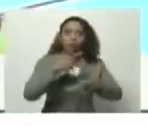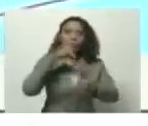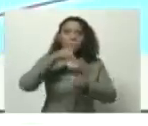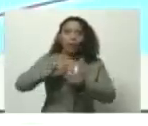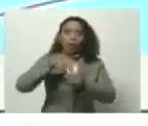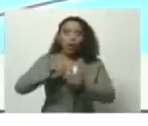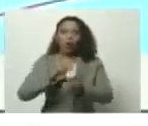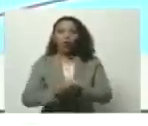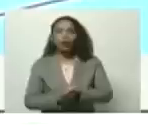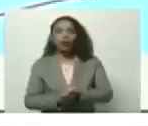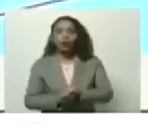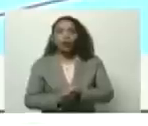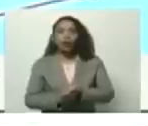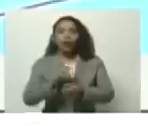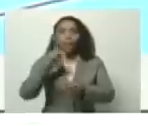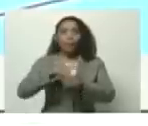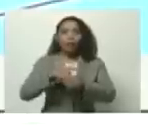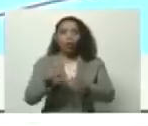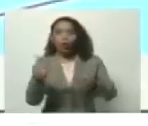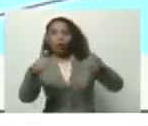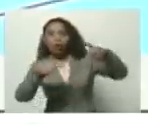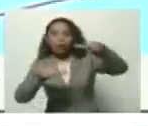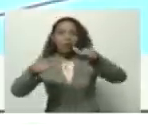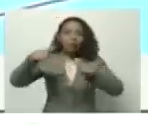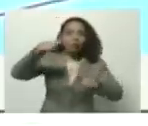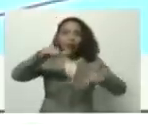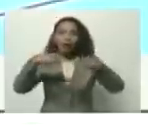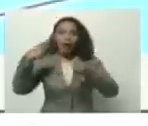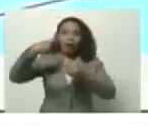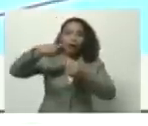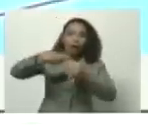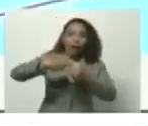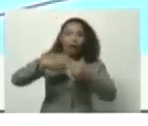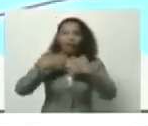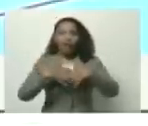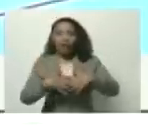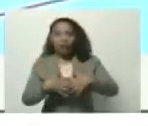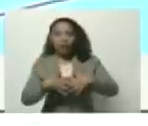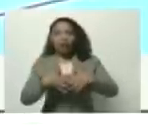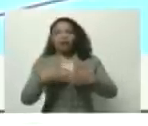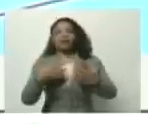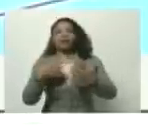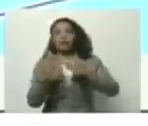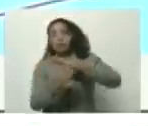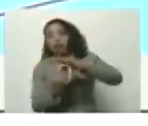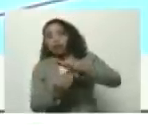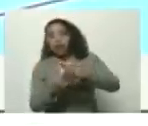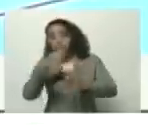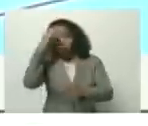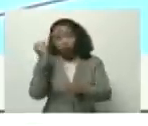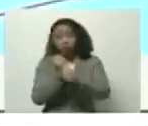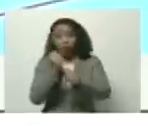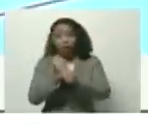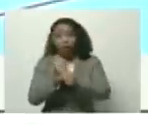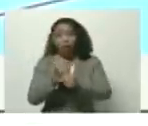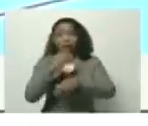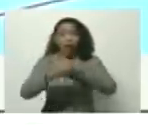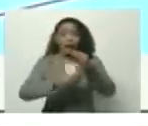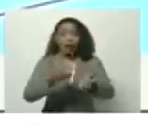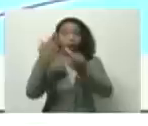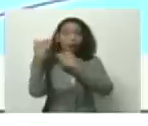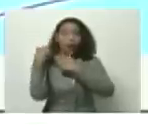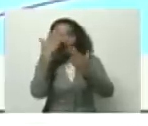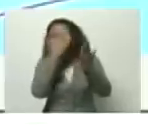en la petroquímica, en el gas, en las industrias básicas. Bueno, que los trabajadores se pongan al frente y las trabajadoras